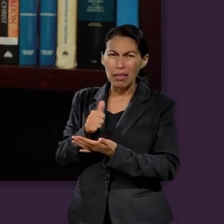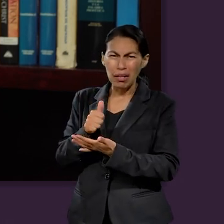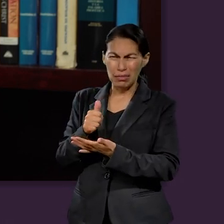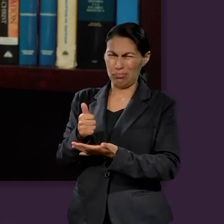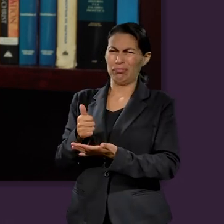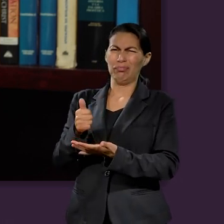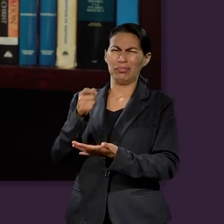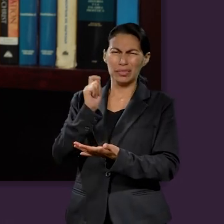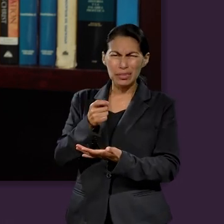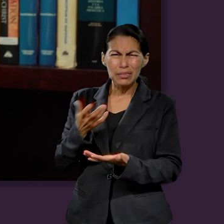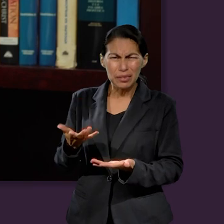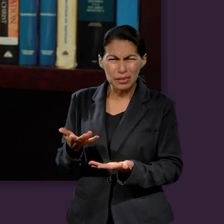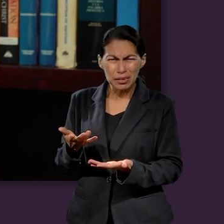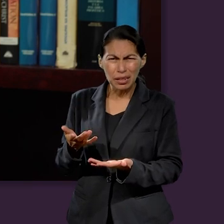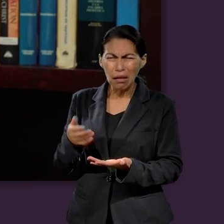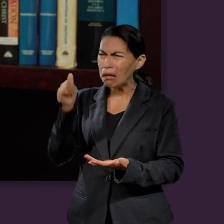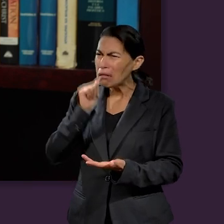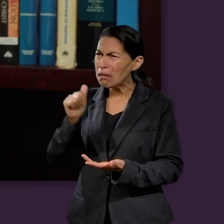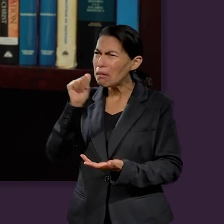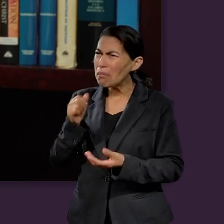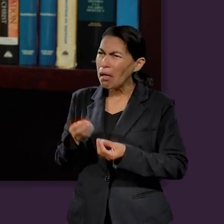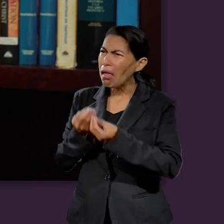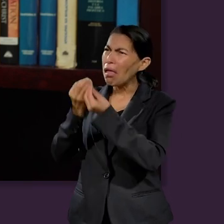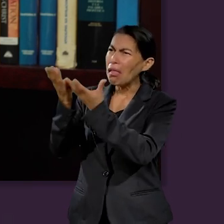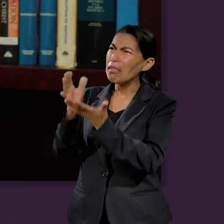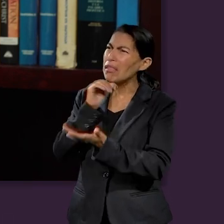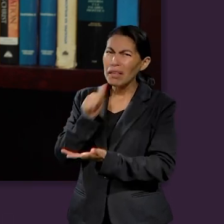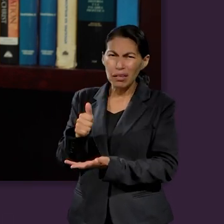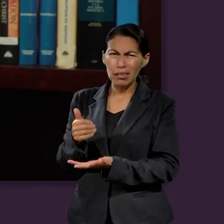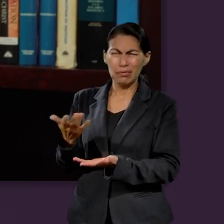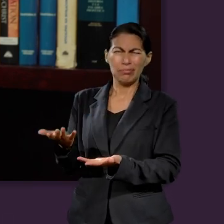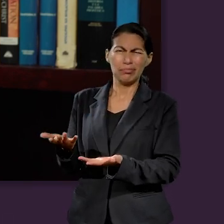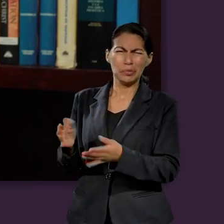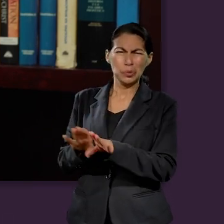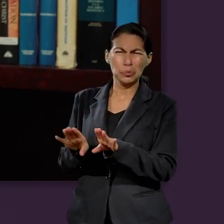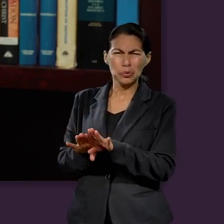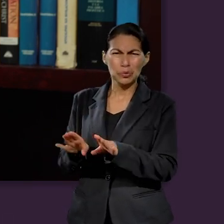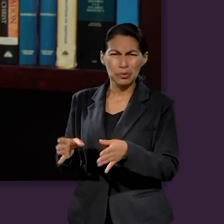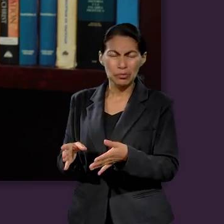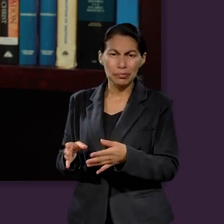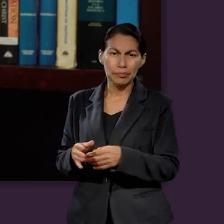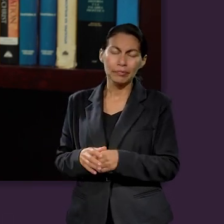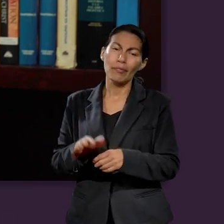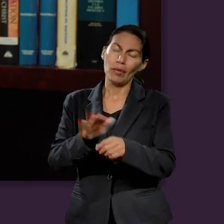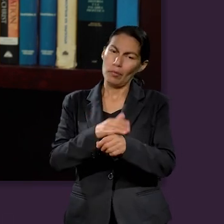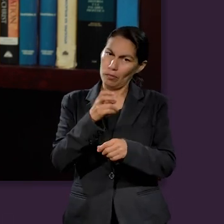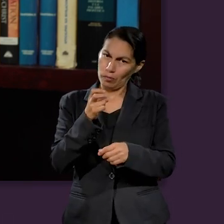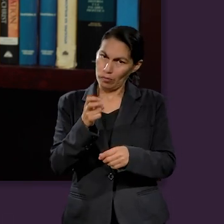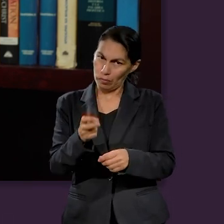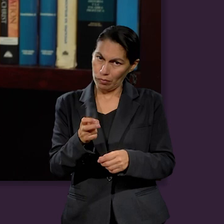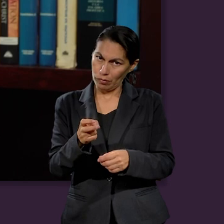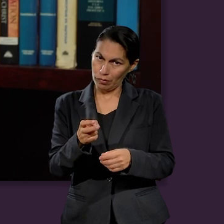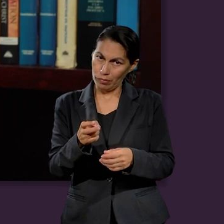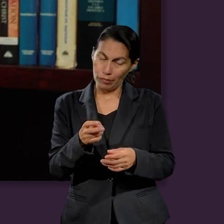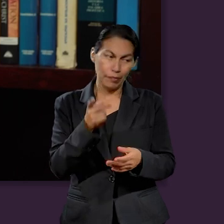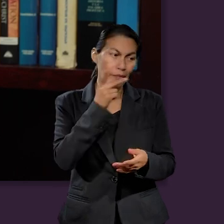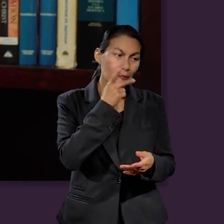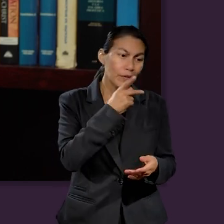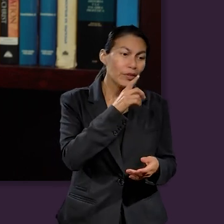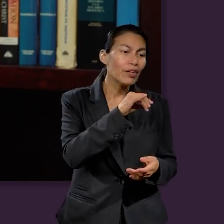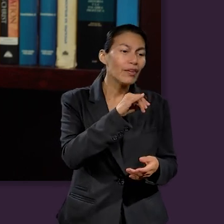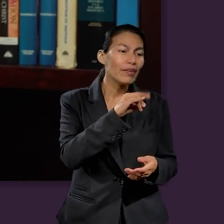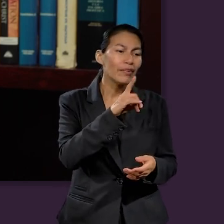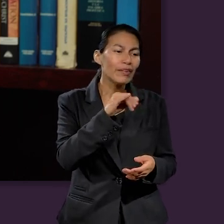con las manos vacías y se quede durante todo el servicio de oración sin presentarle nada al Señor.